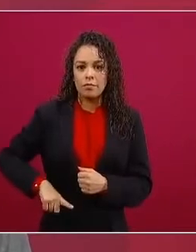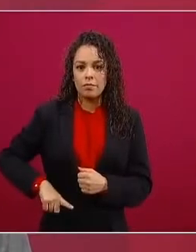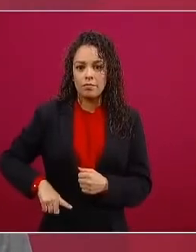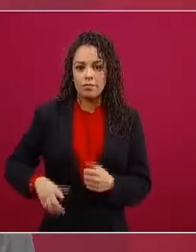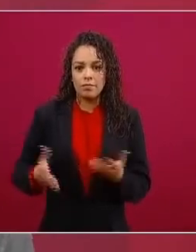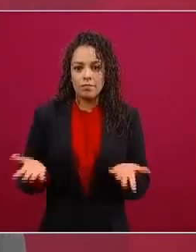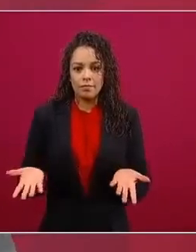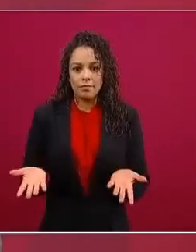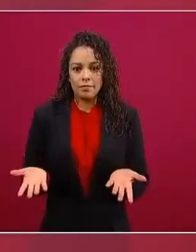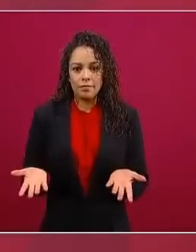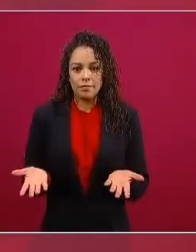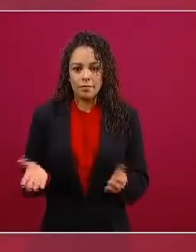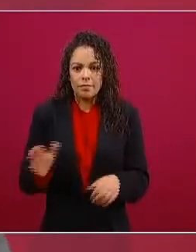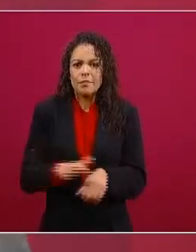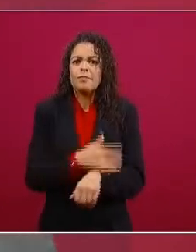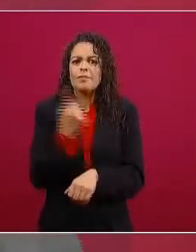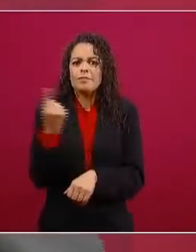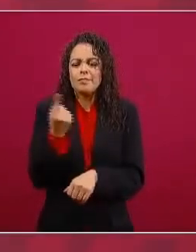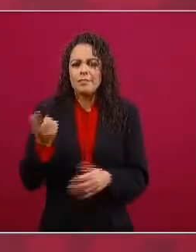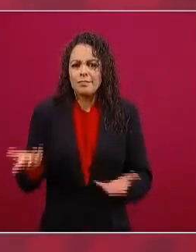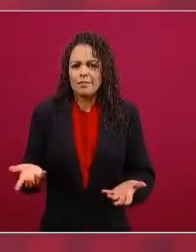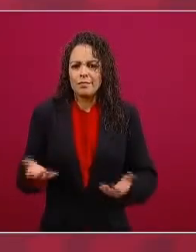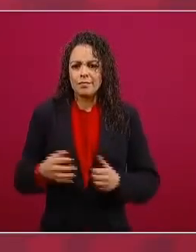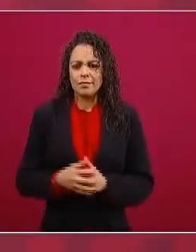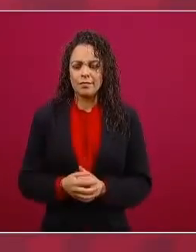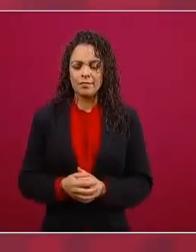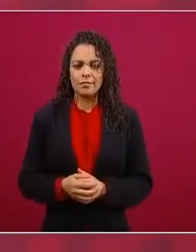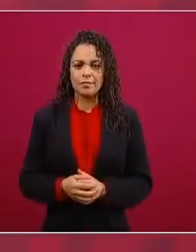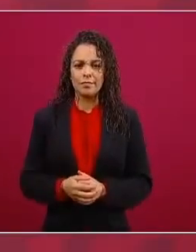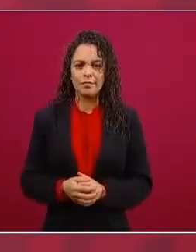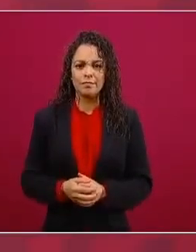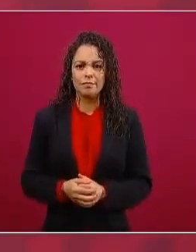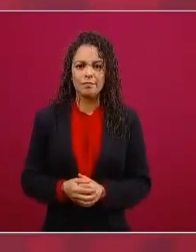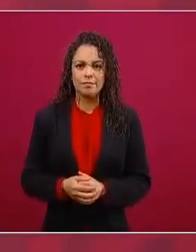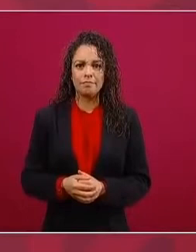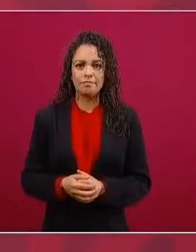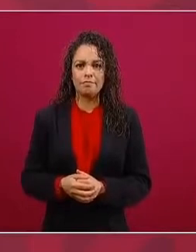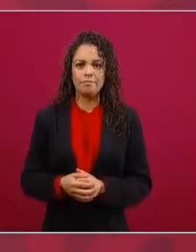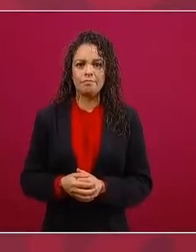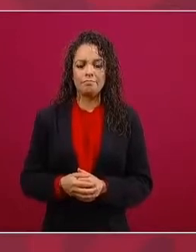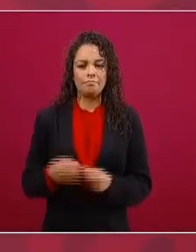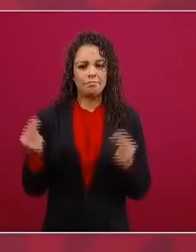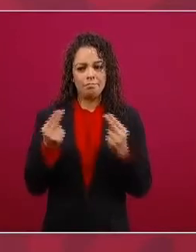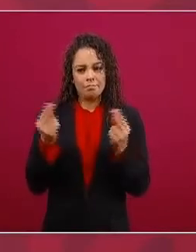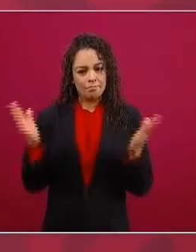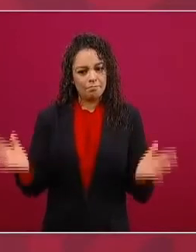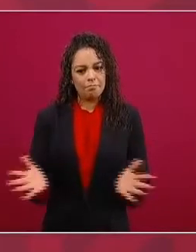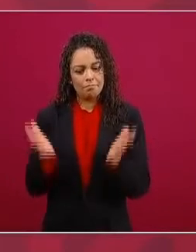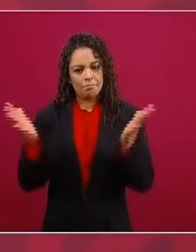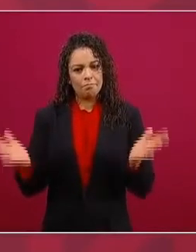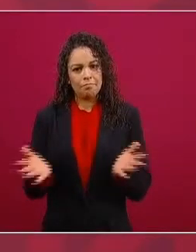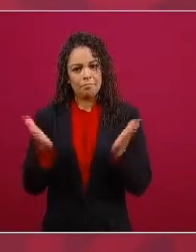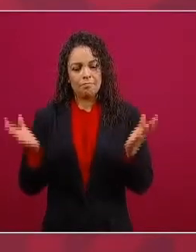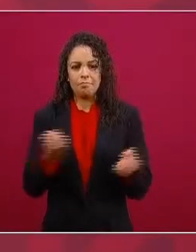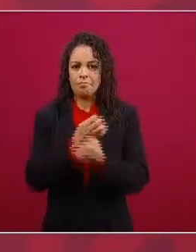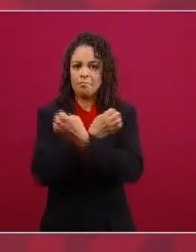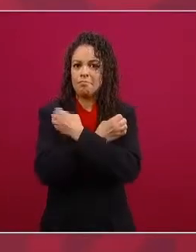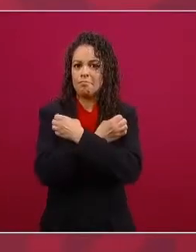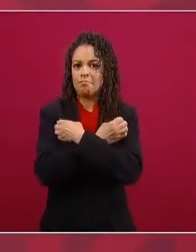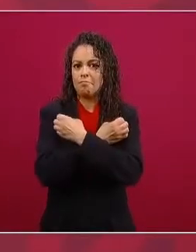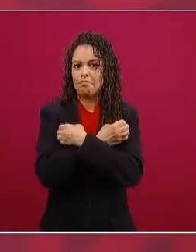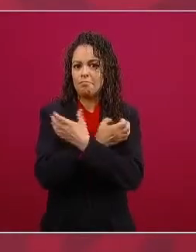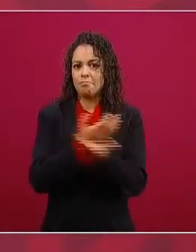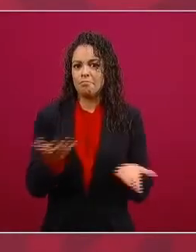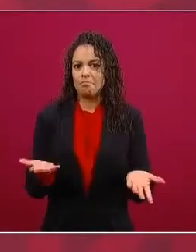porque era poner al mercado la educación como si fuese una mercancía